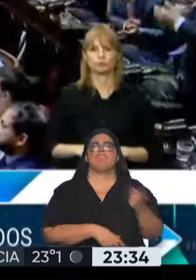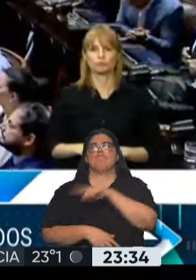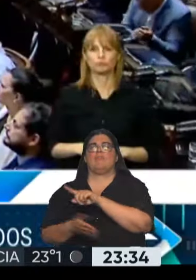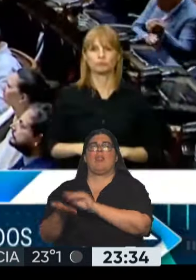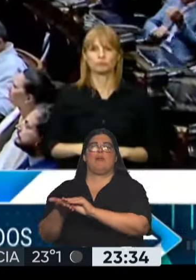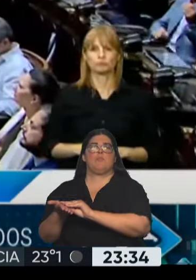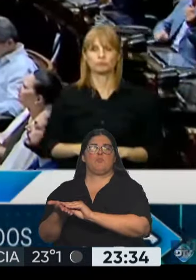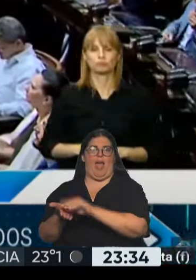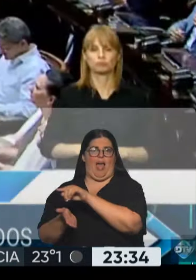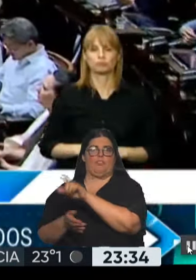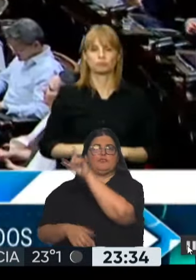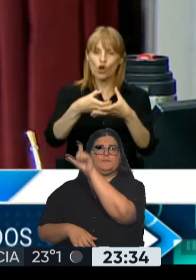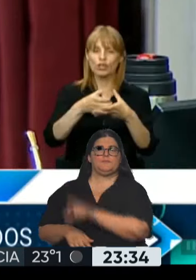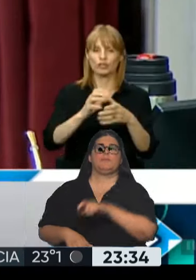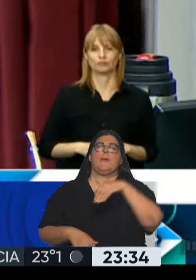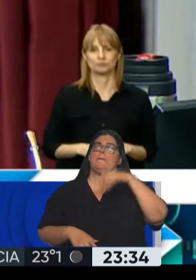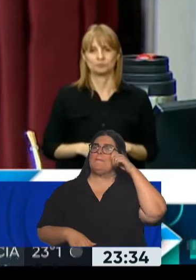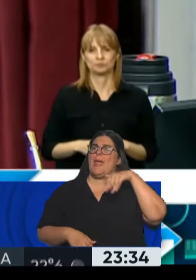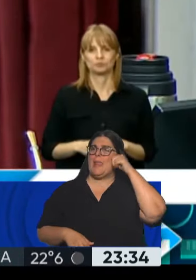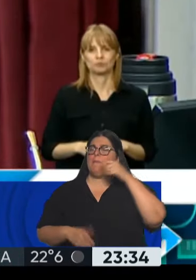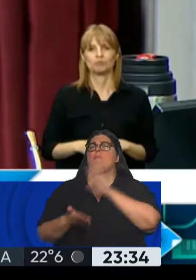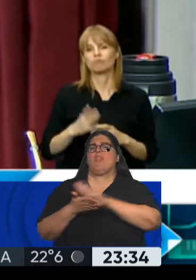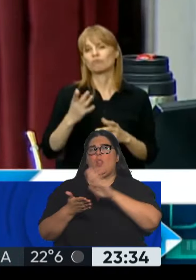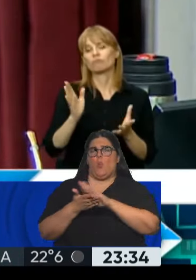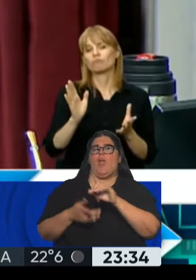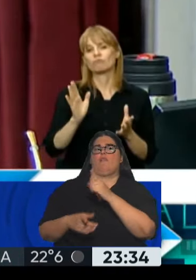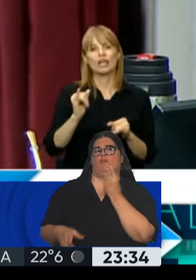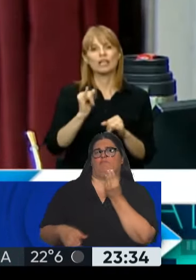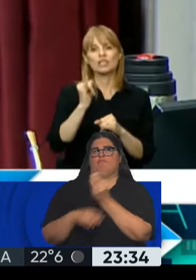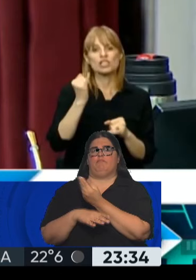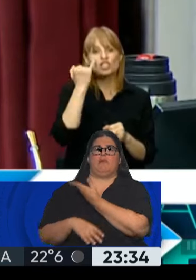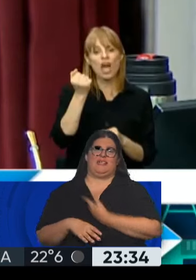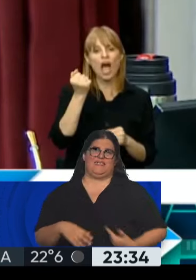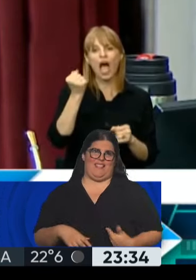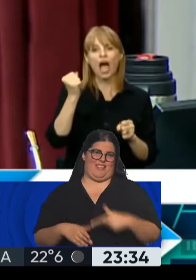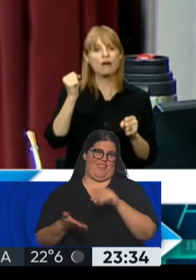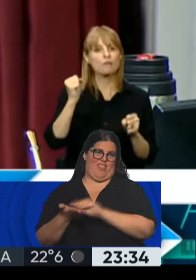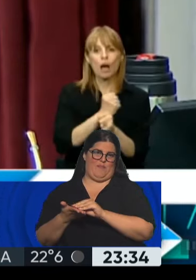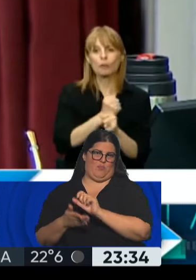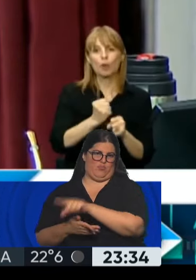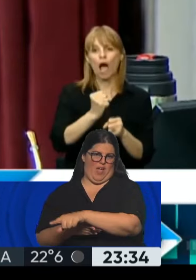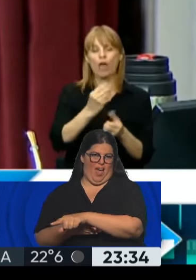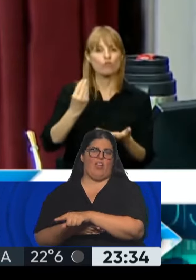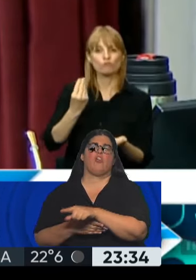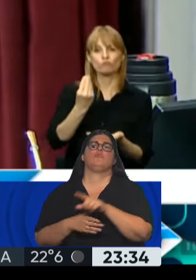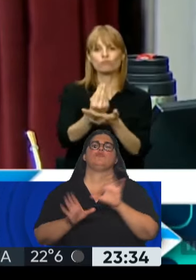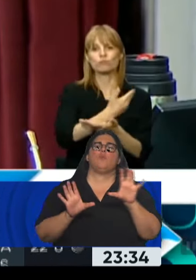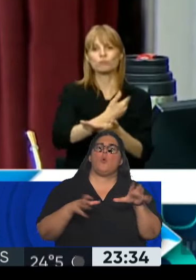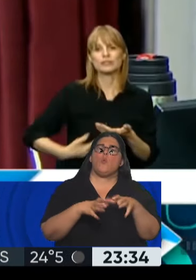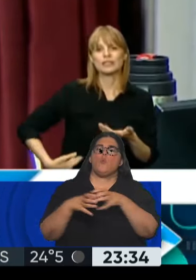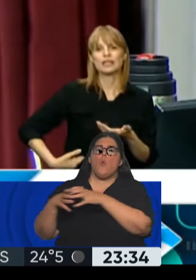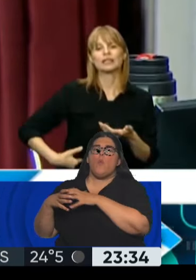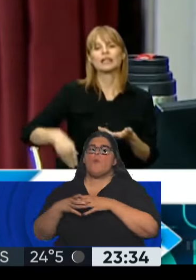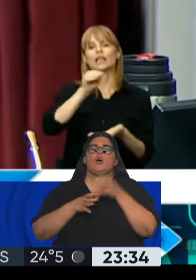...donde Martín Menem fue reelecto como presidente de esta Cámara, de la Cámara Baja, con los votos de los sectores más dialoguistas,